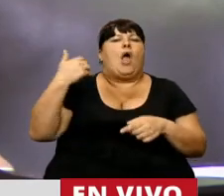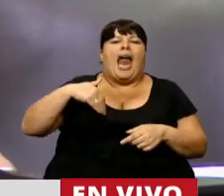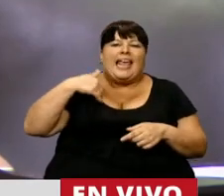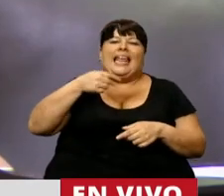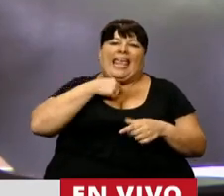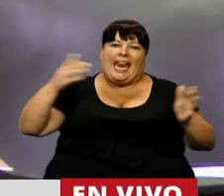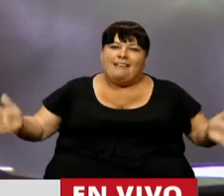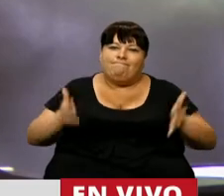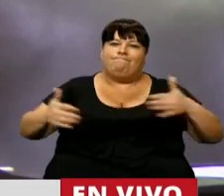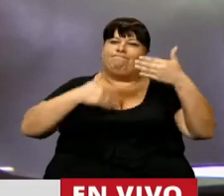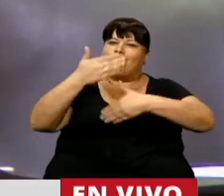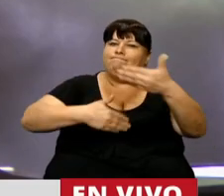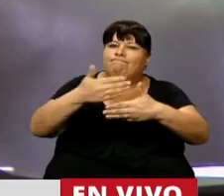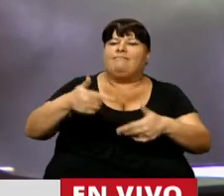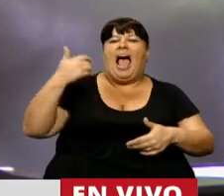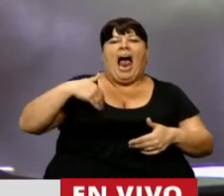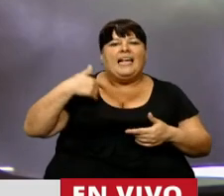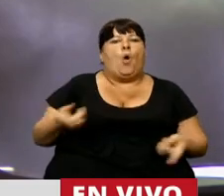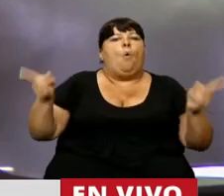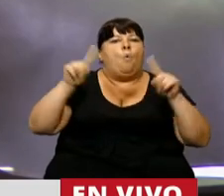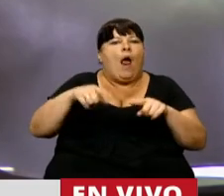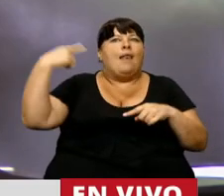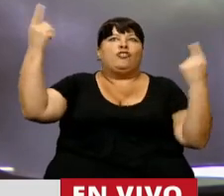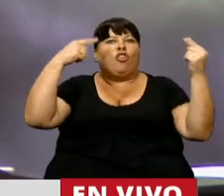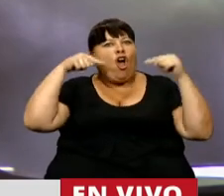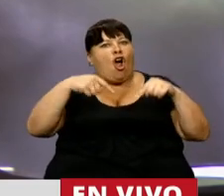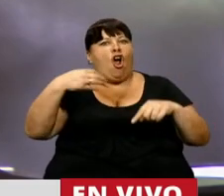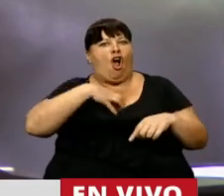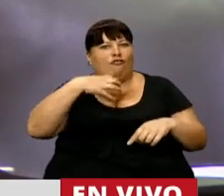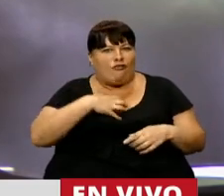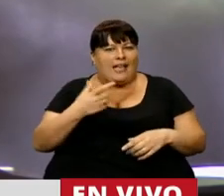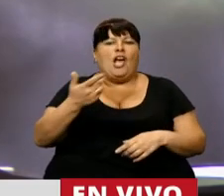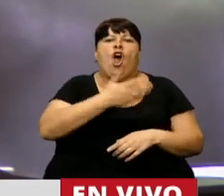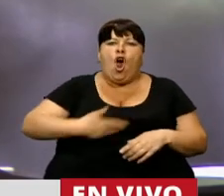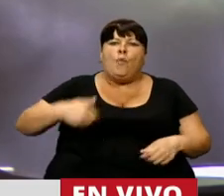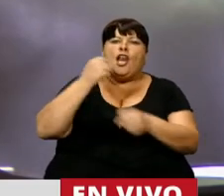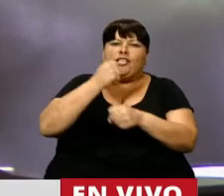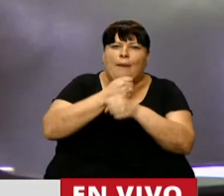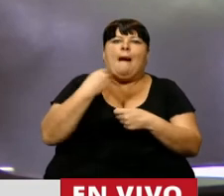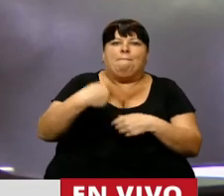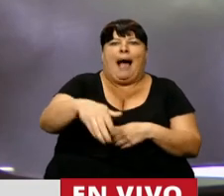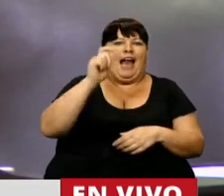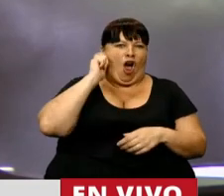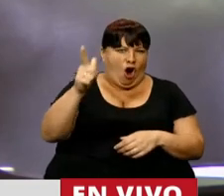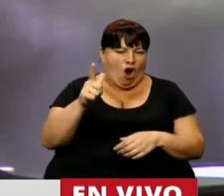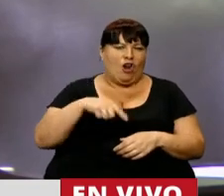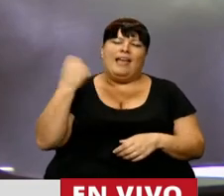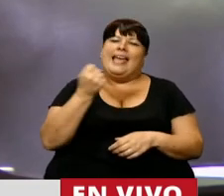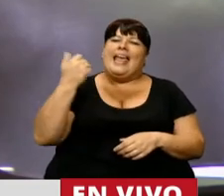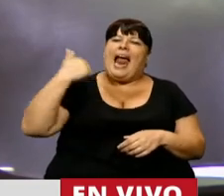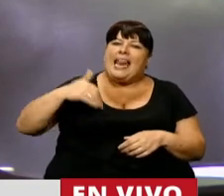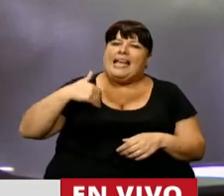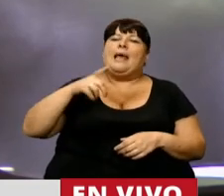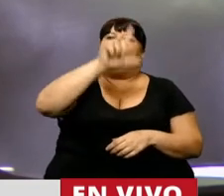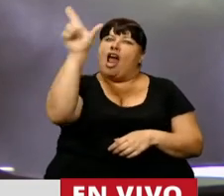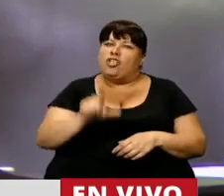Argentina crezca, a una Argentina que vuelva a ser creíble. Nuestro gobierno está trabajando para lograrlos. Queremos un país